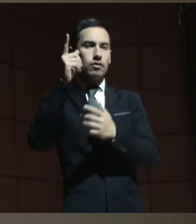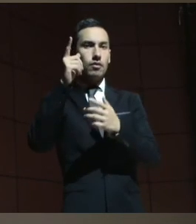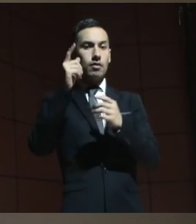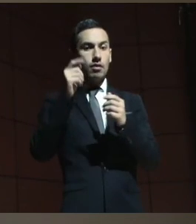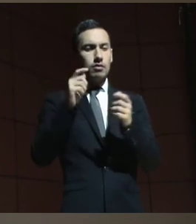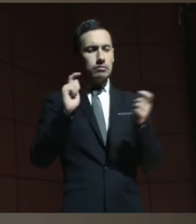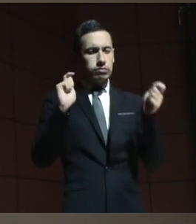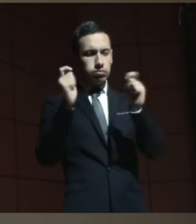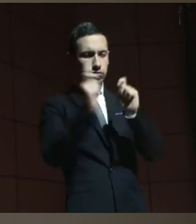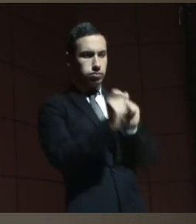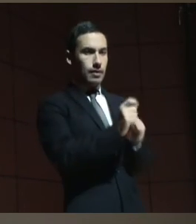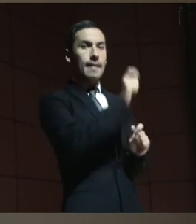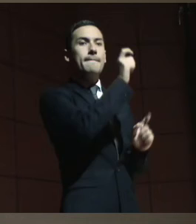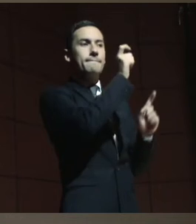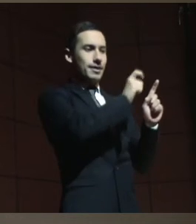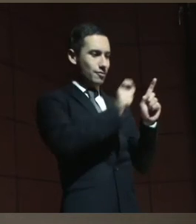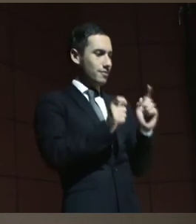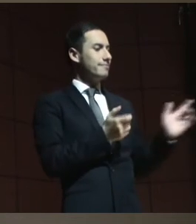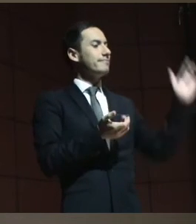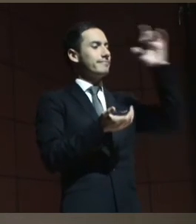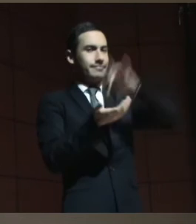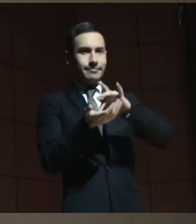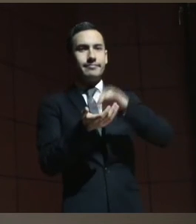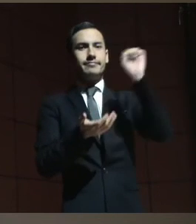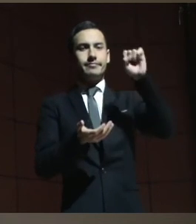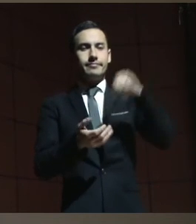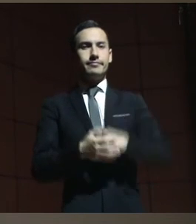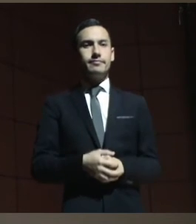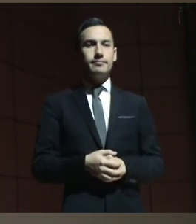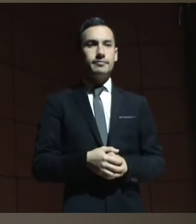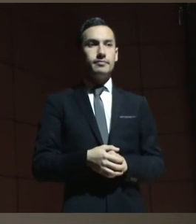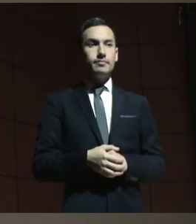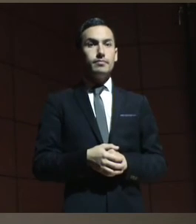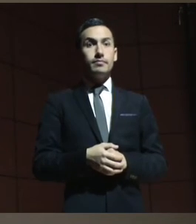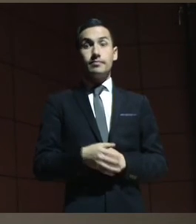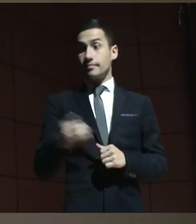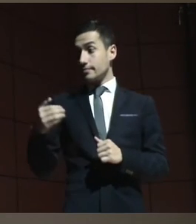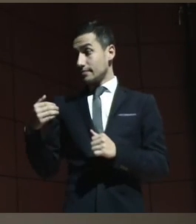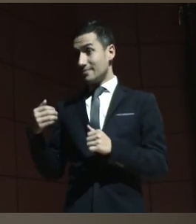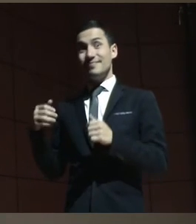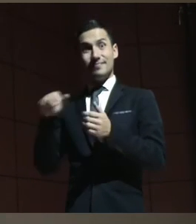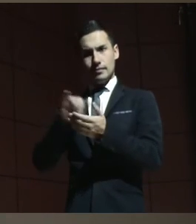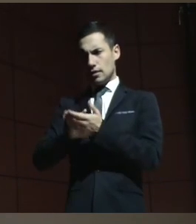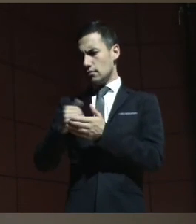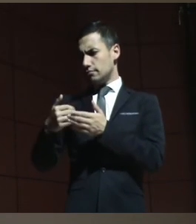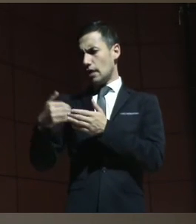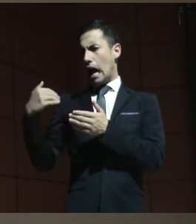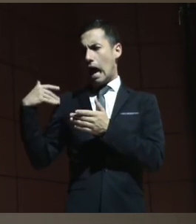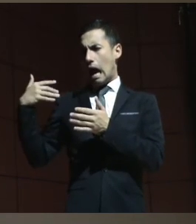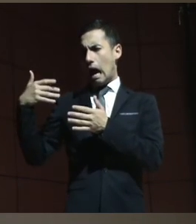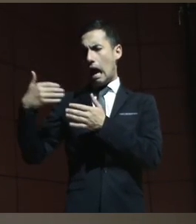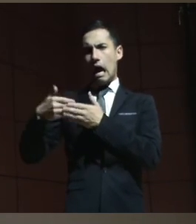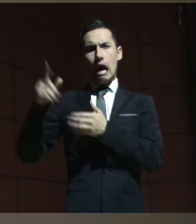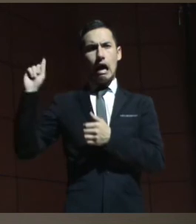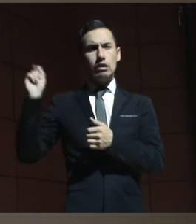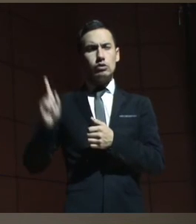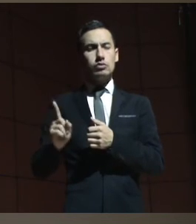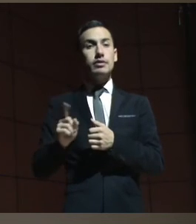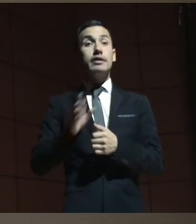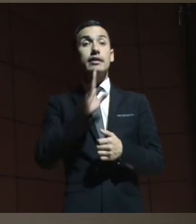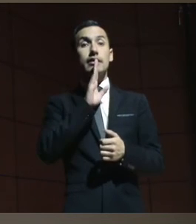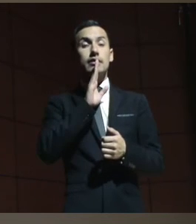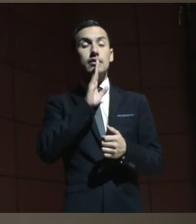personas sean y en esta vida desde hace muchos años me